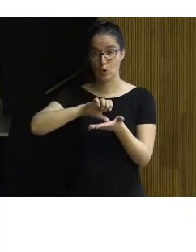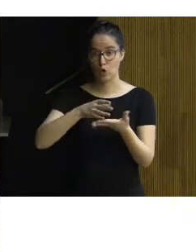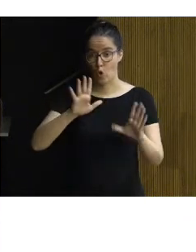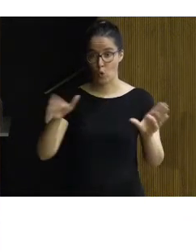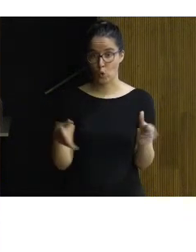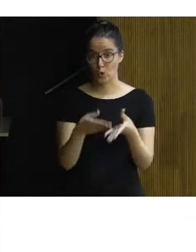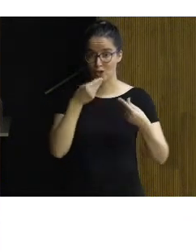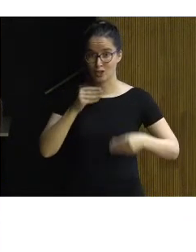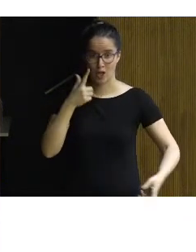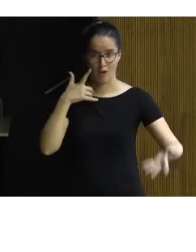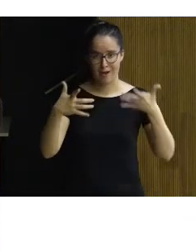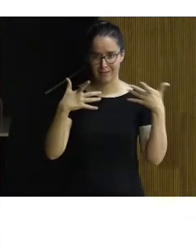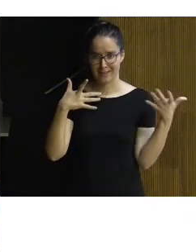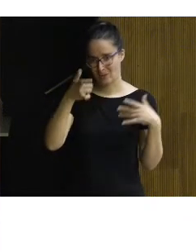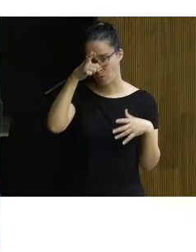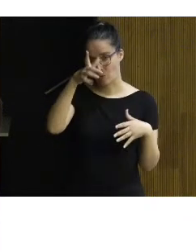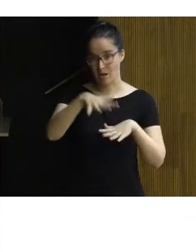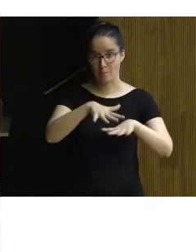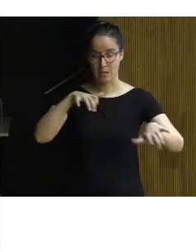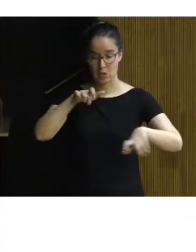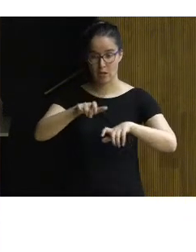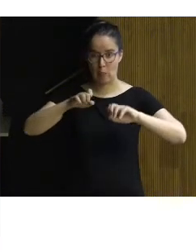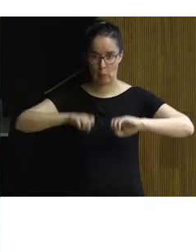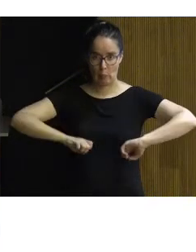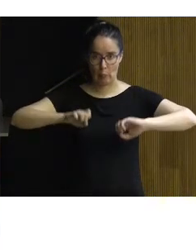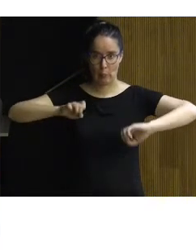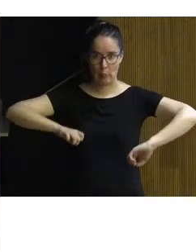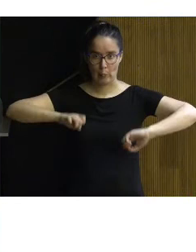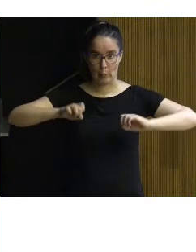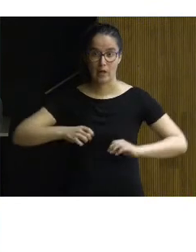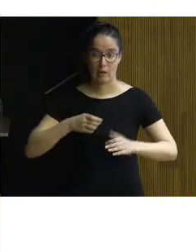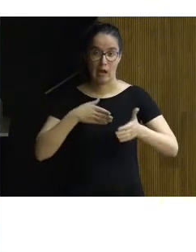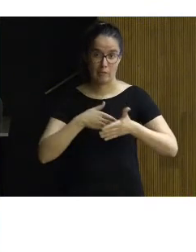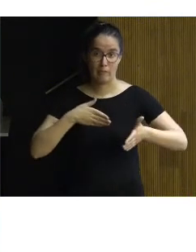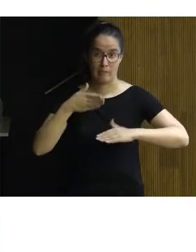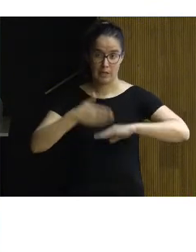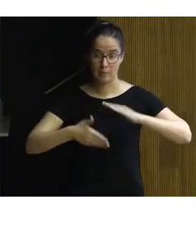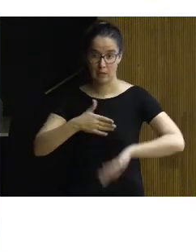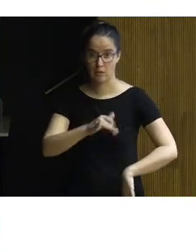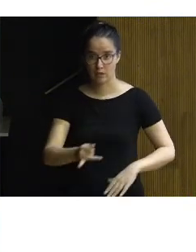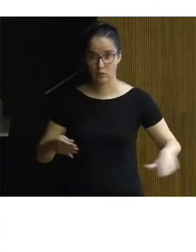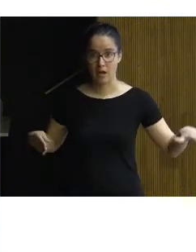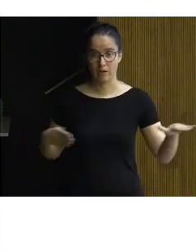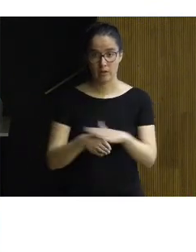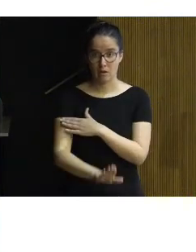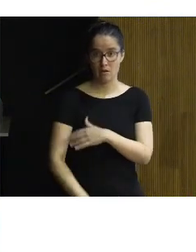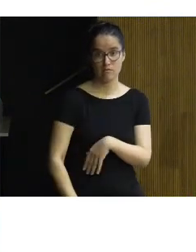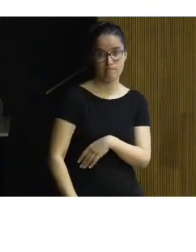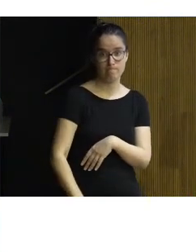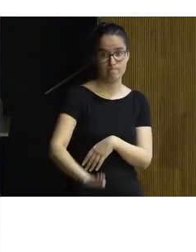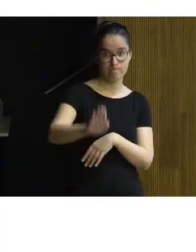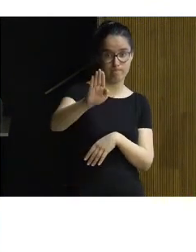histórico-artístico y la mayoría de ellos son personas mayores con limitaciones. Fijaros una imagen del acceso al pueblo por una rampa,